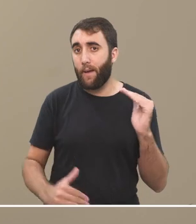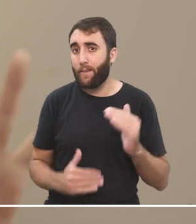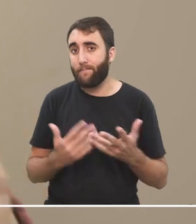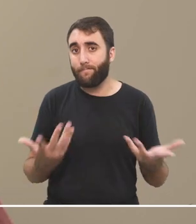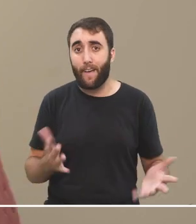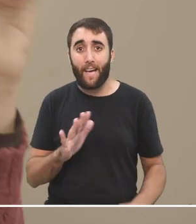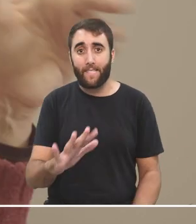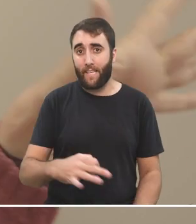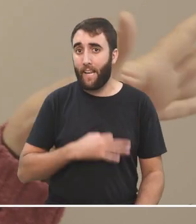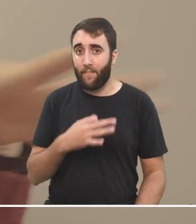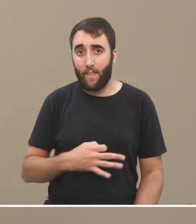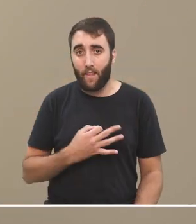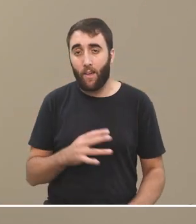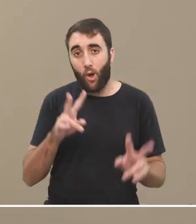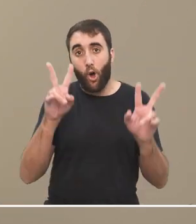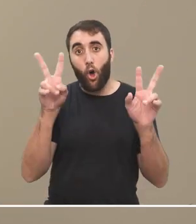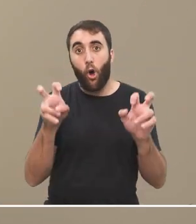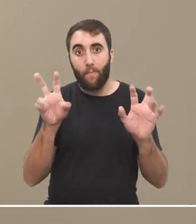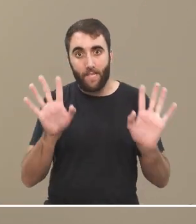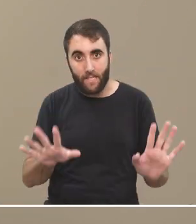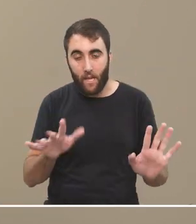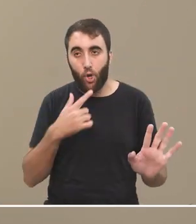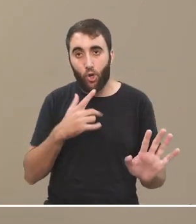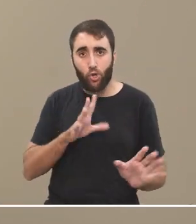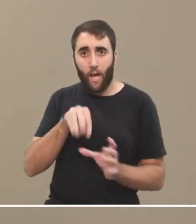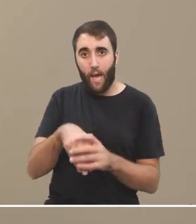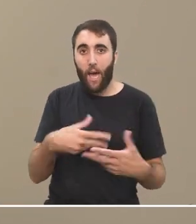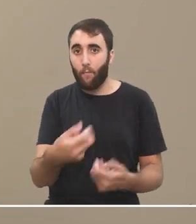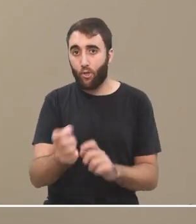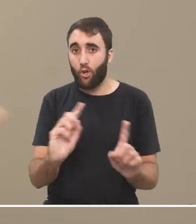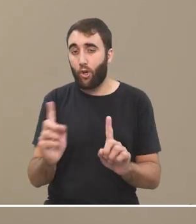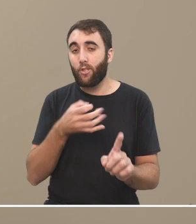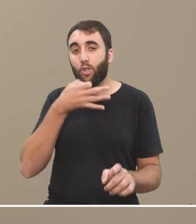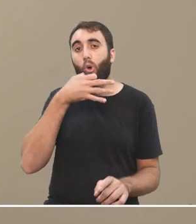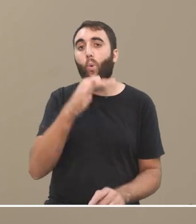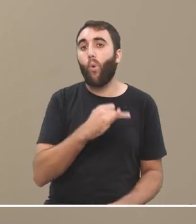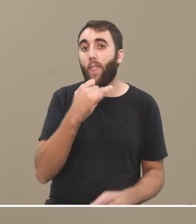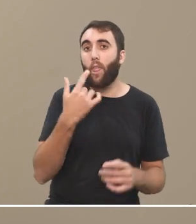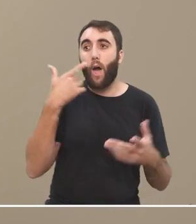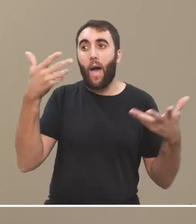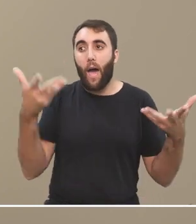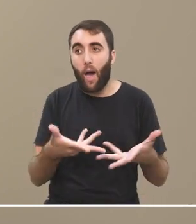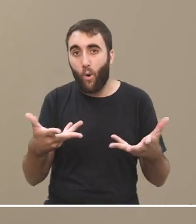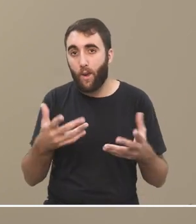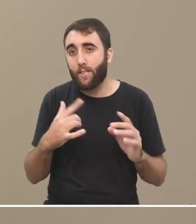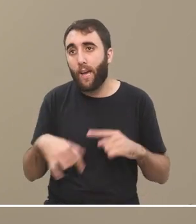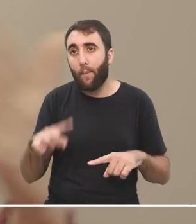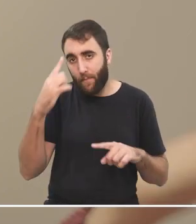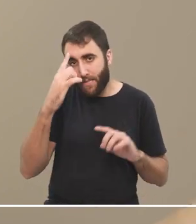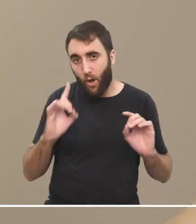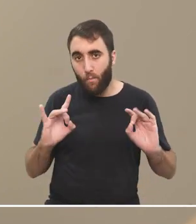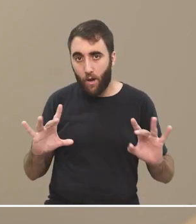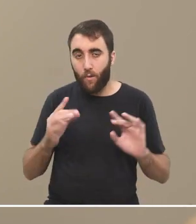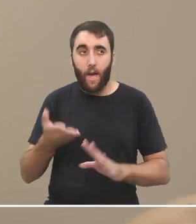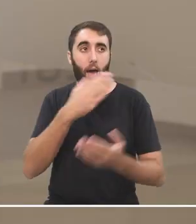obviamente que todo esto entre comillas no adhiero sino que estoy reproduciendo un discurso que se ha medio que naturalizado y